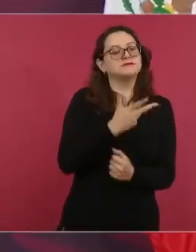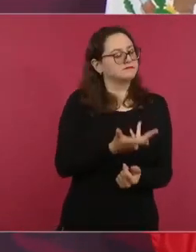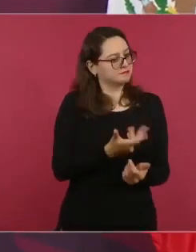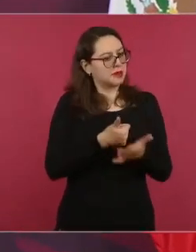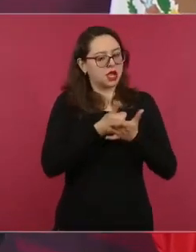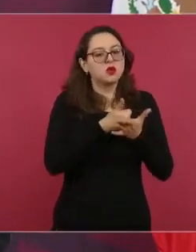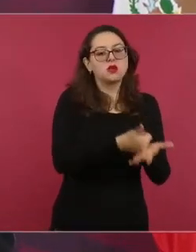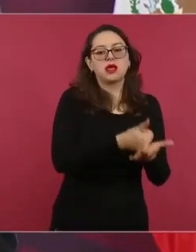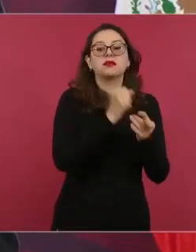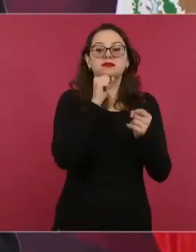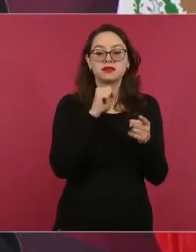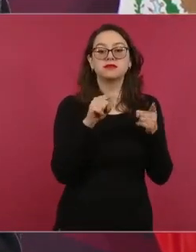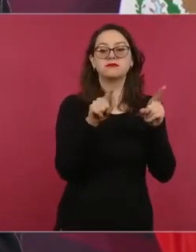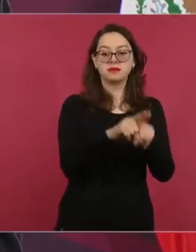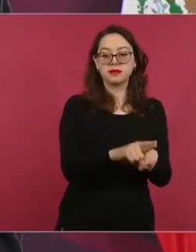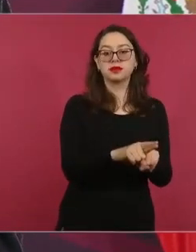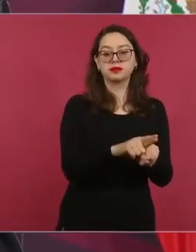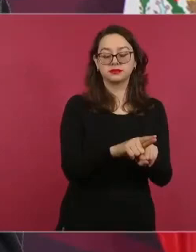queridos.